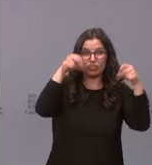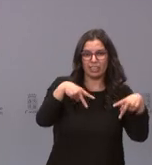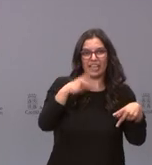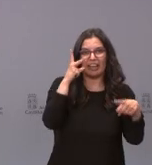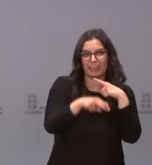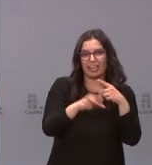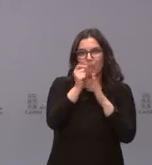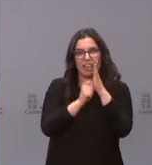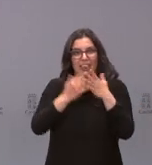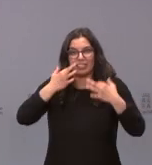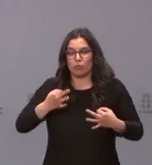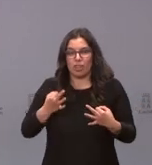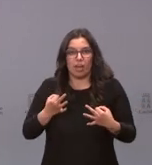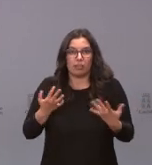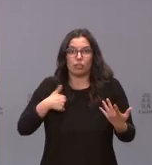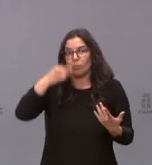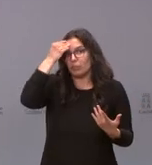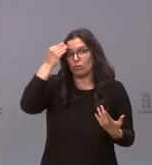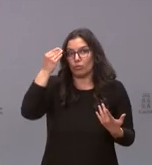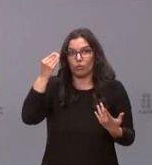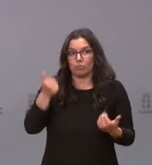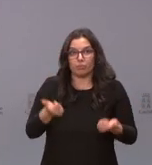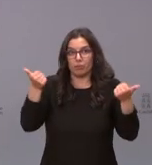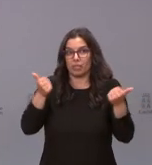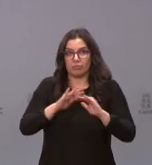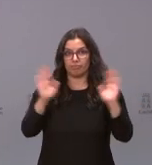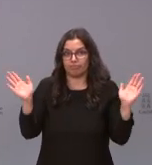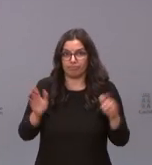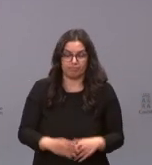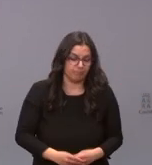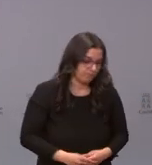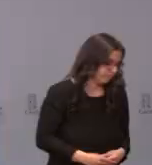y yo creo que no hay mucho más que decir a este respecto.